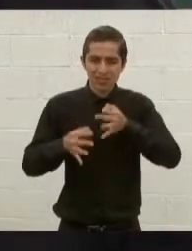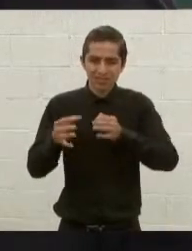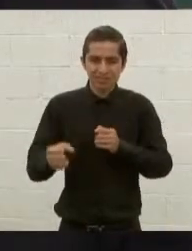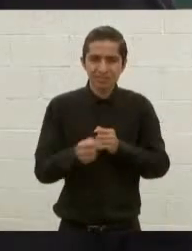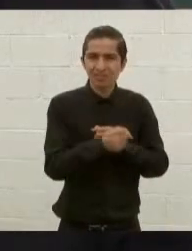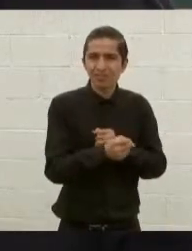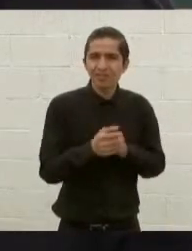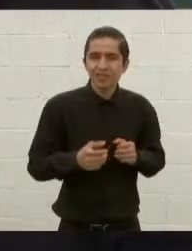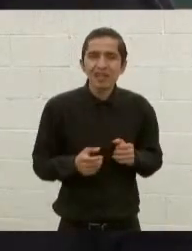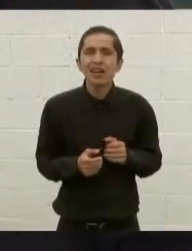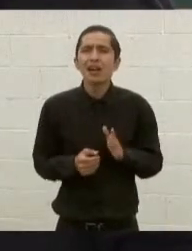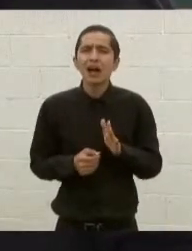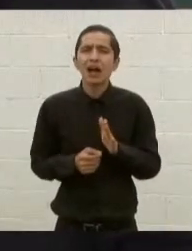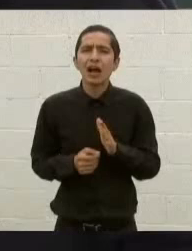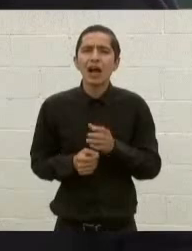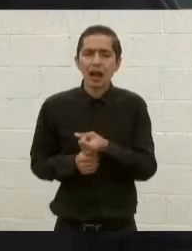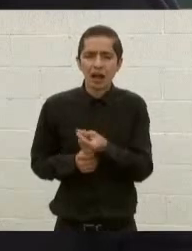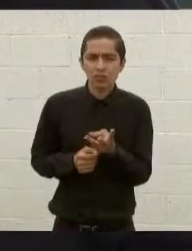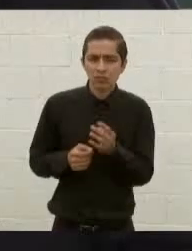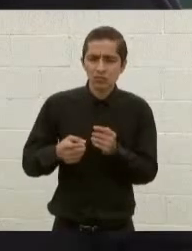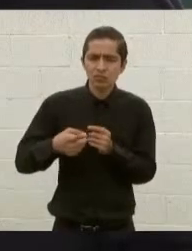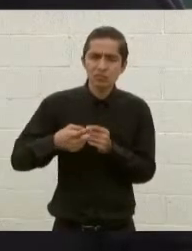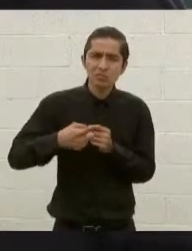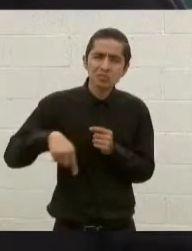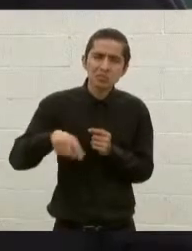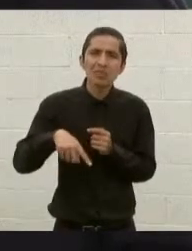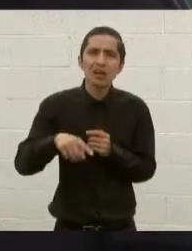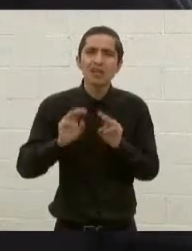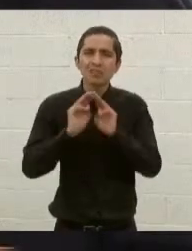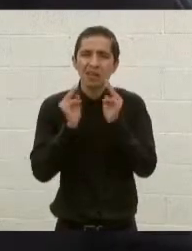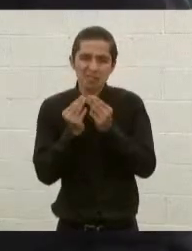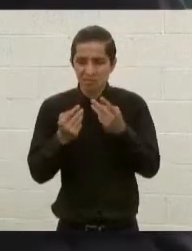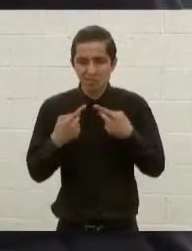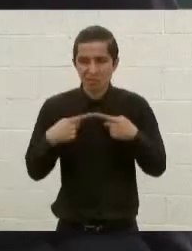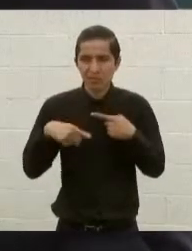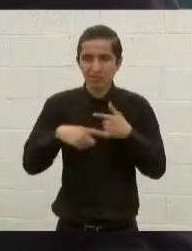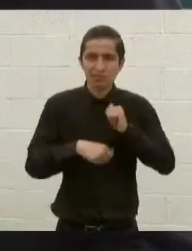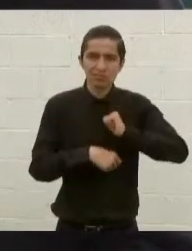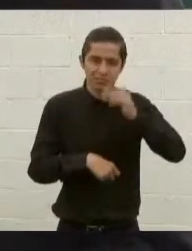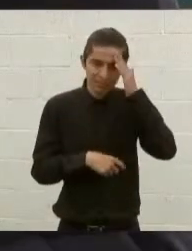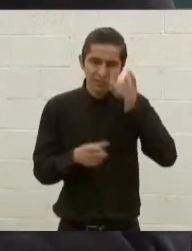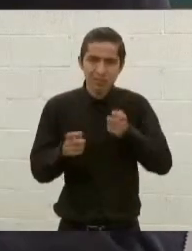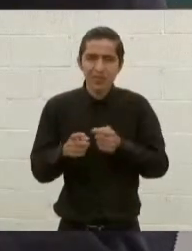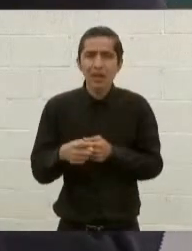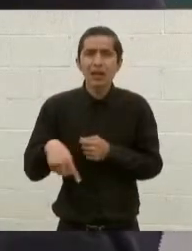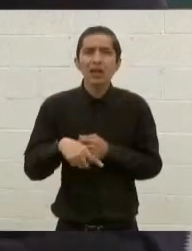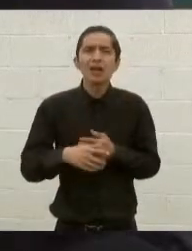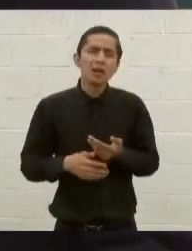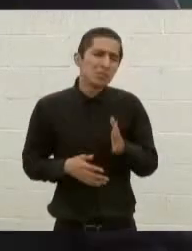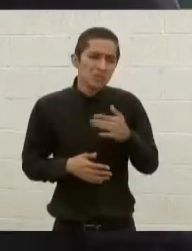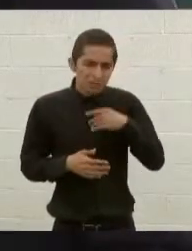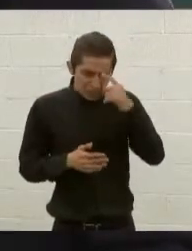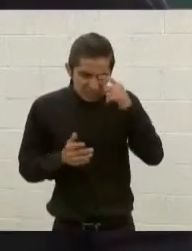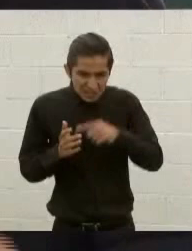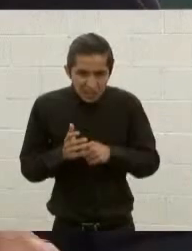de aquellos criminales, creo que no